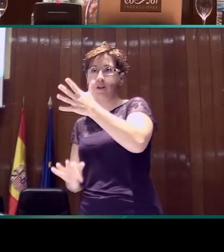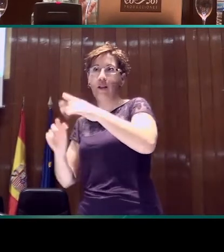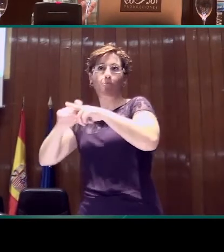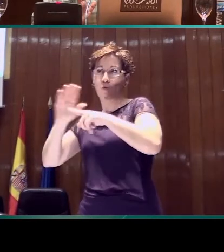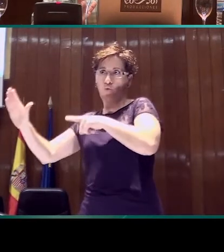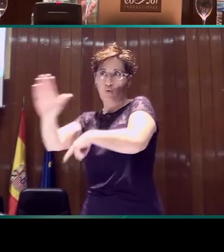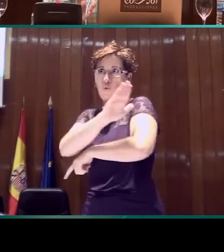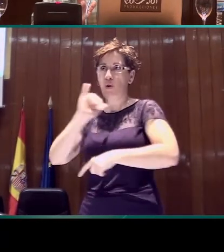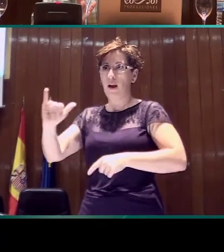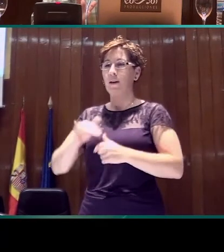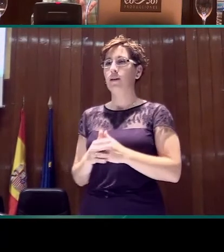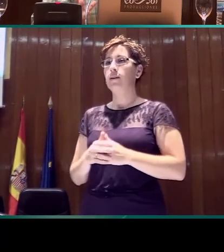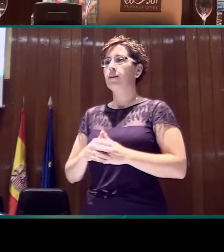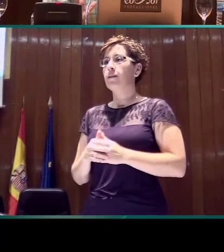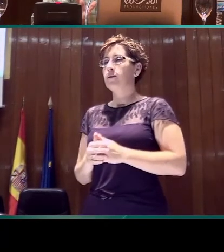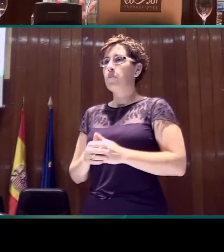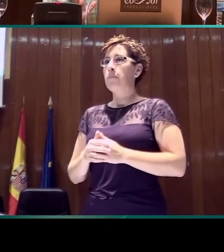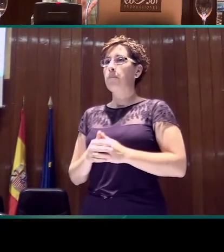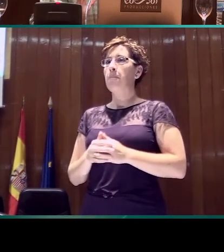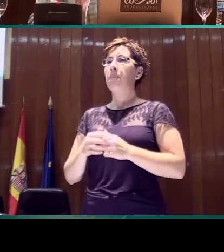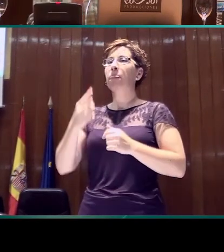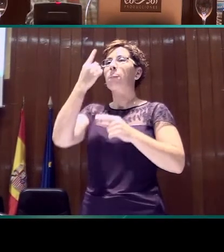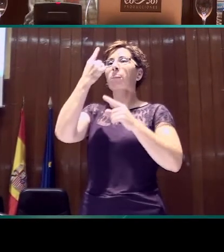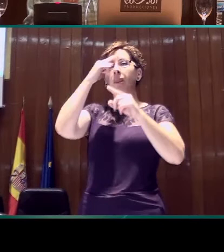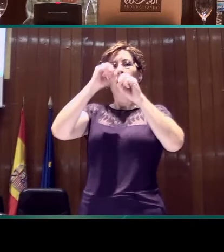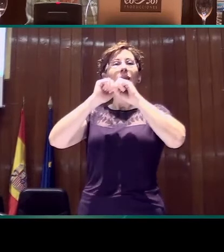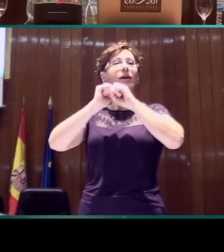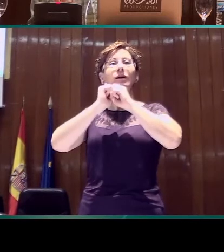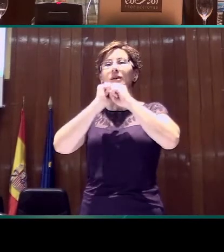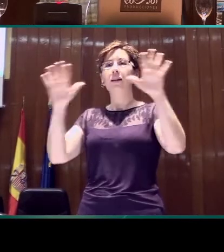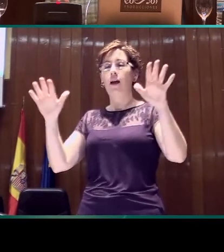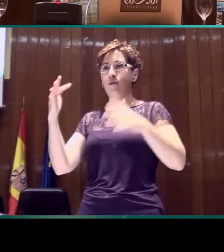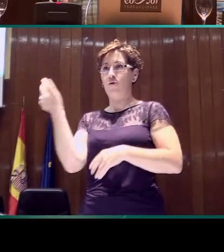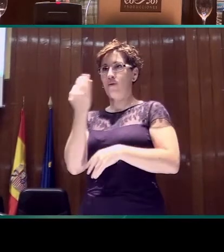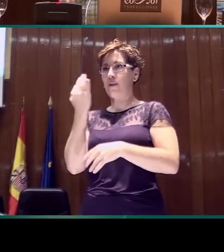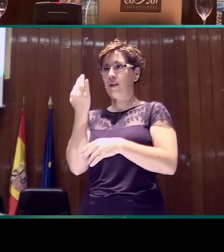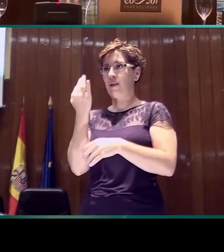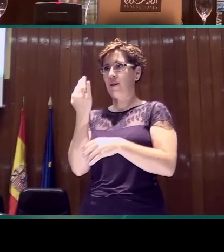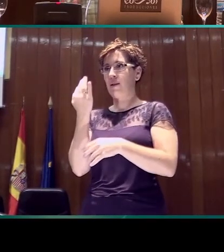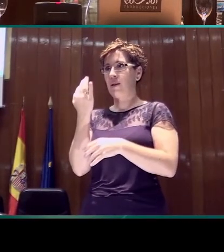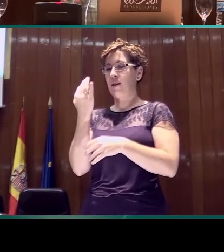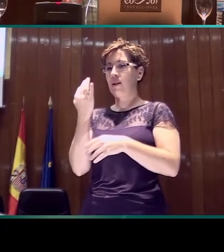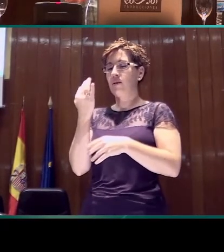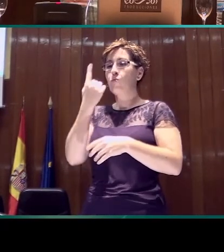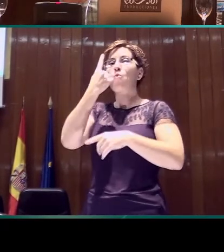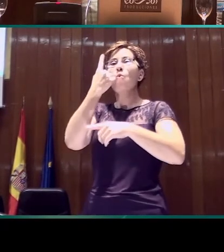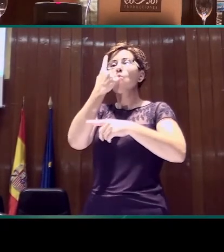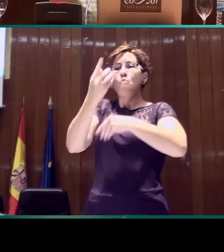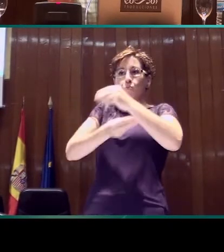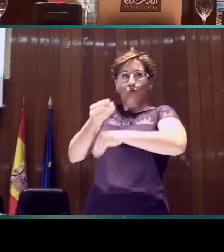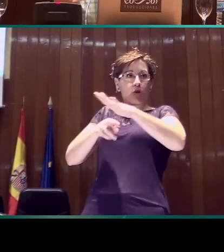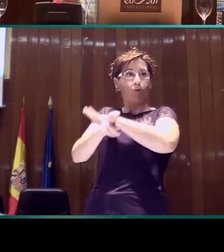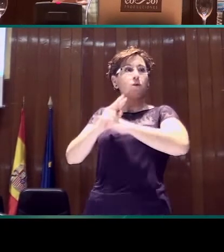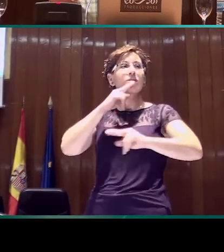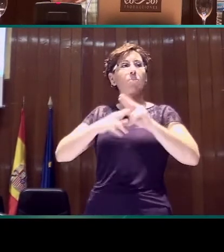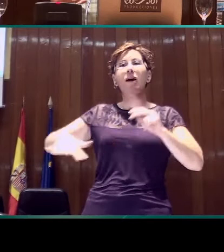Es importante que distingamos que uno de los espacios de entrada es un espacio mental que se conoce como espacio real. Esta es la conceptualización